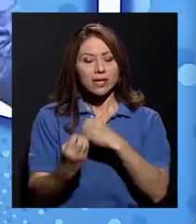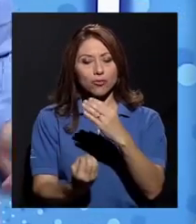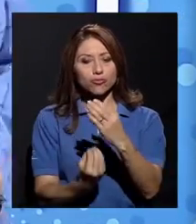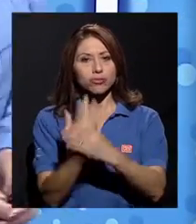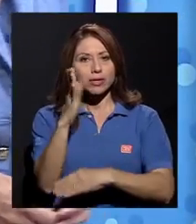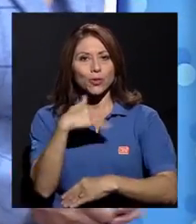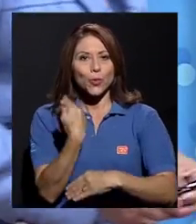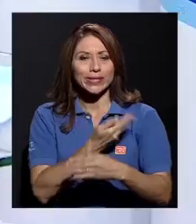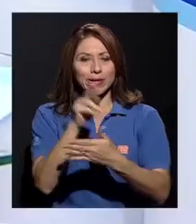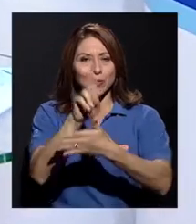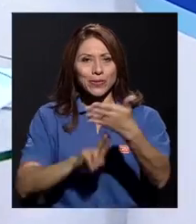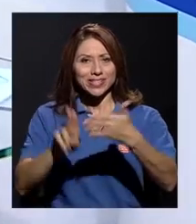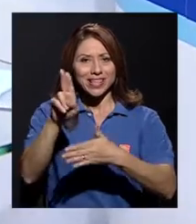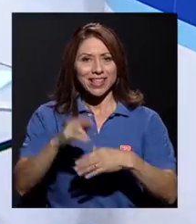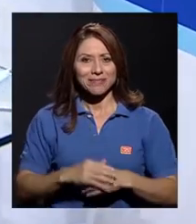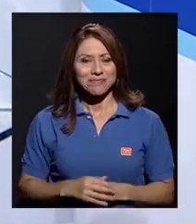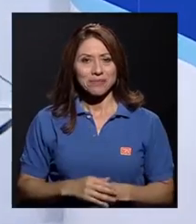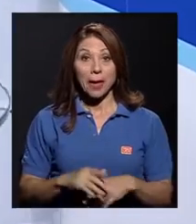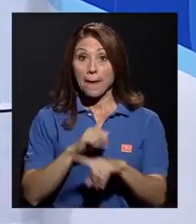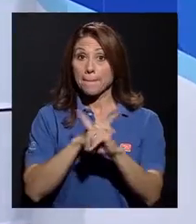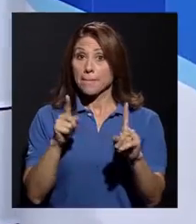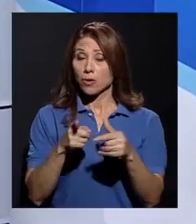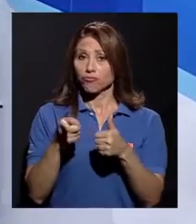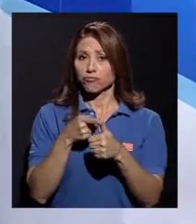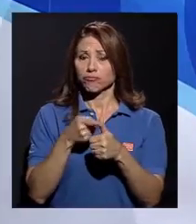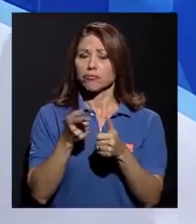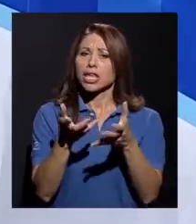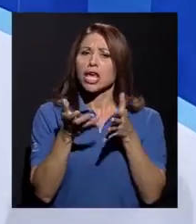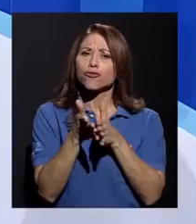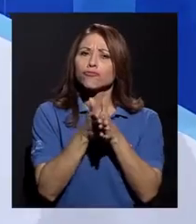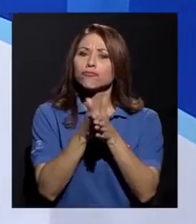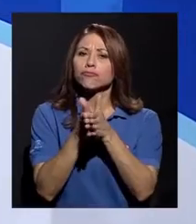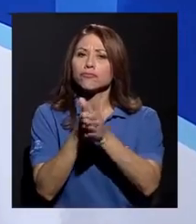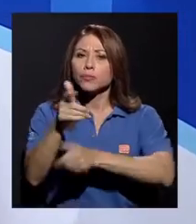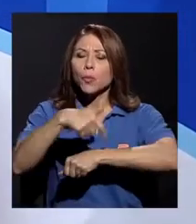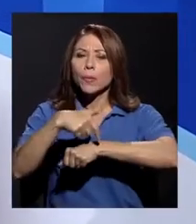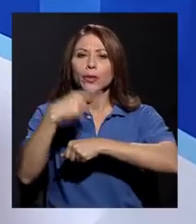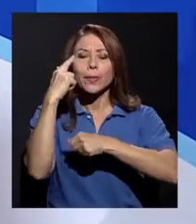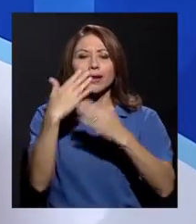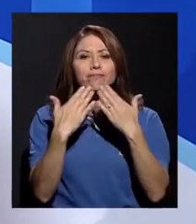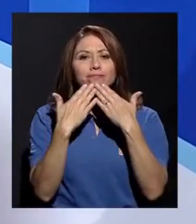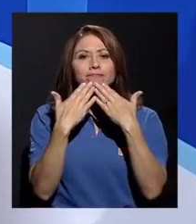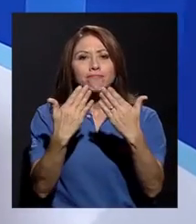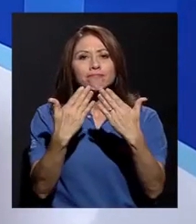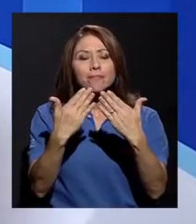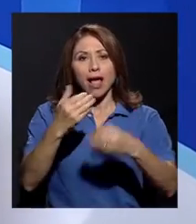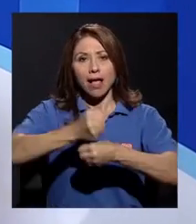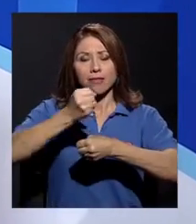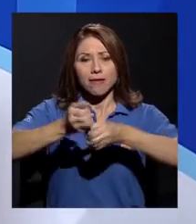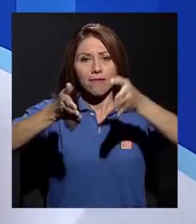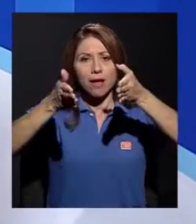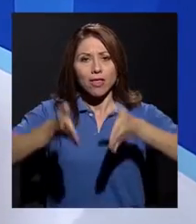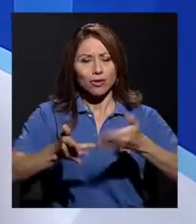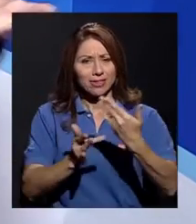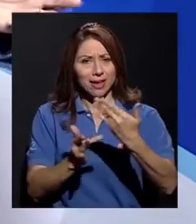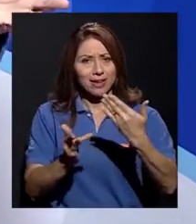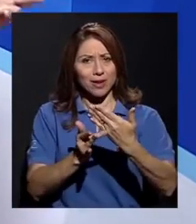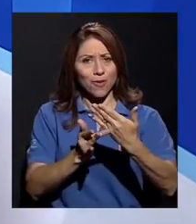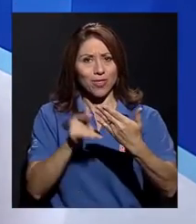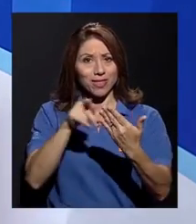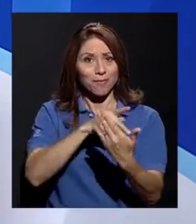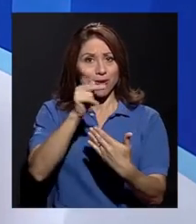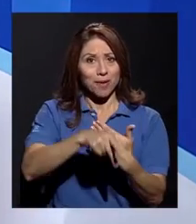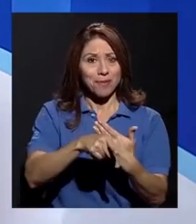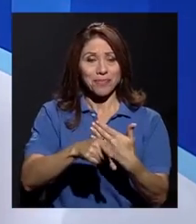de nuestra universidad. Pero antes quiero aprovechar un momento para agradecer al personal técnico del informativo, al personal